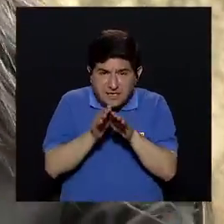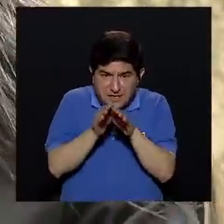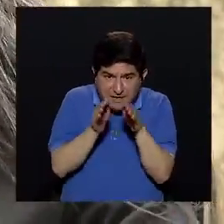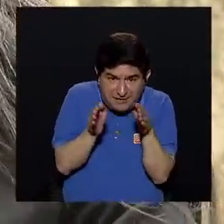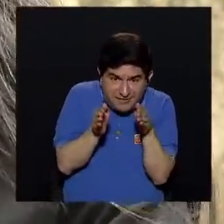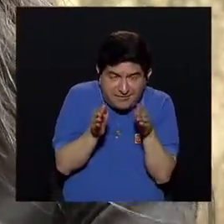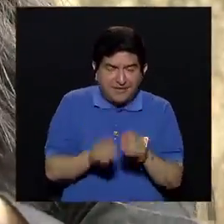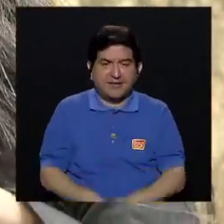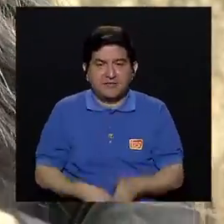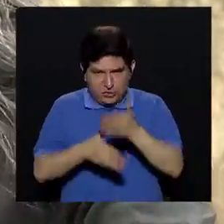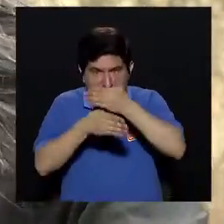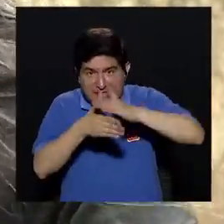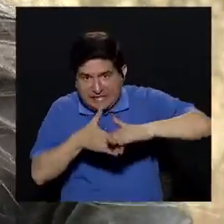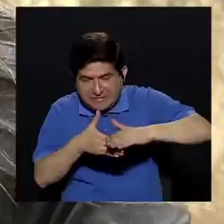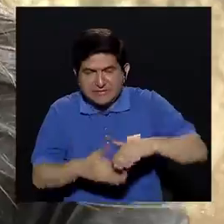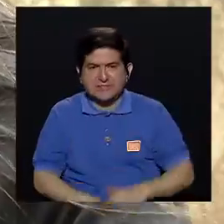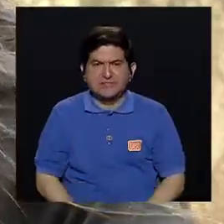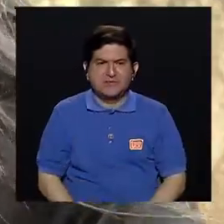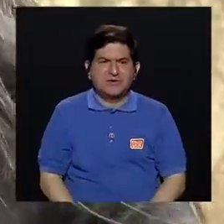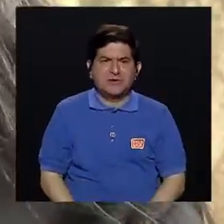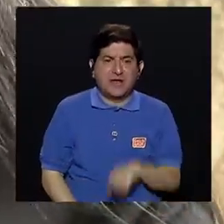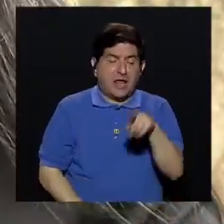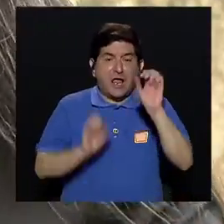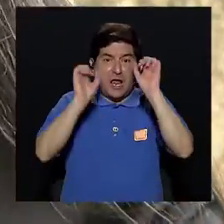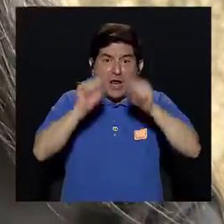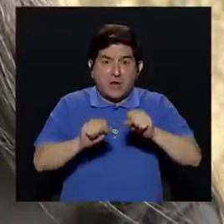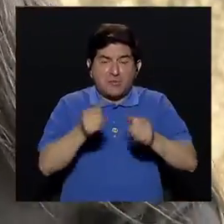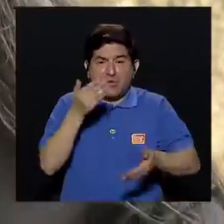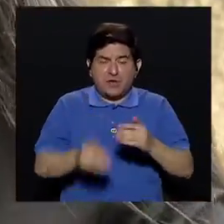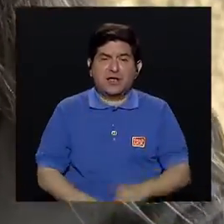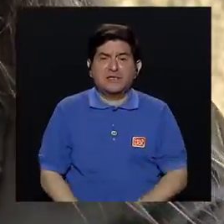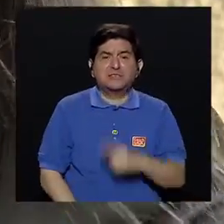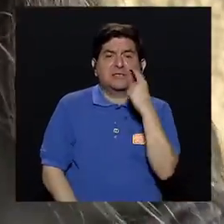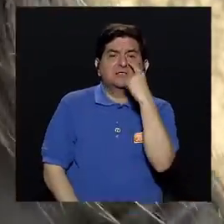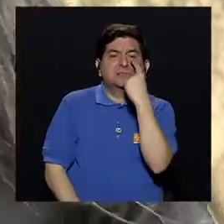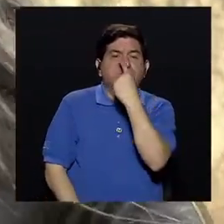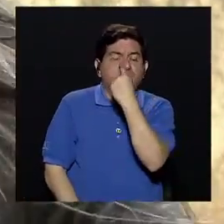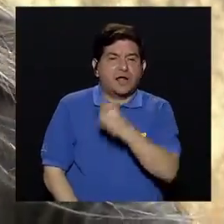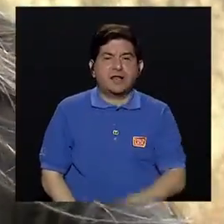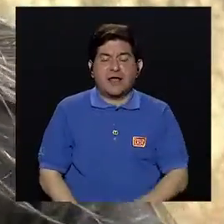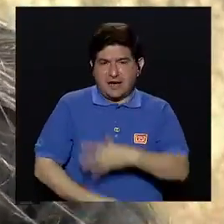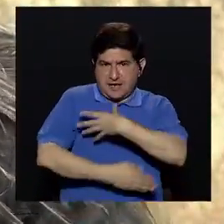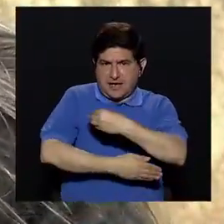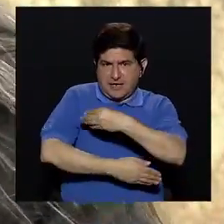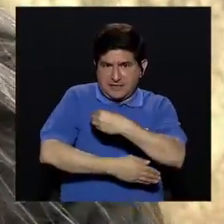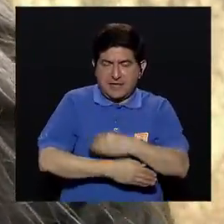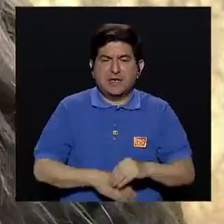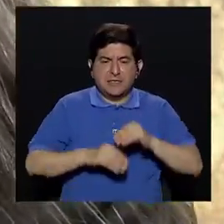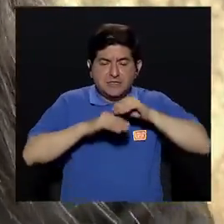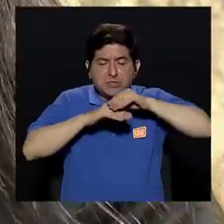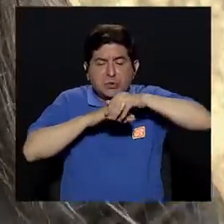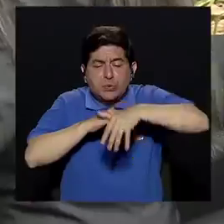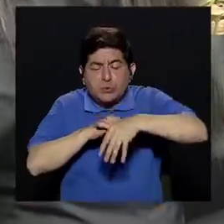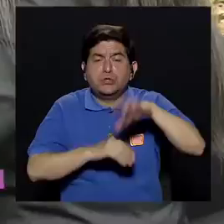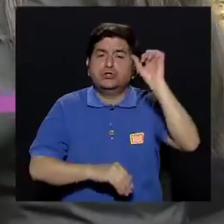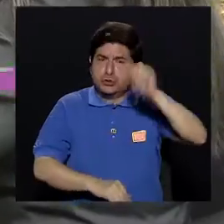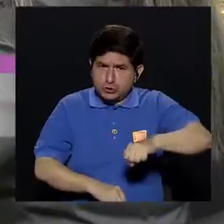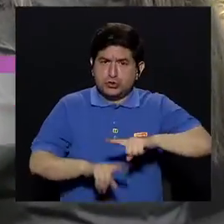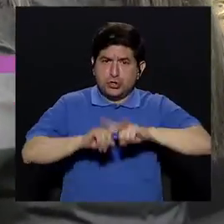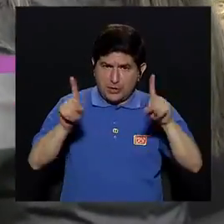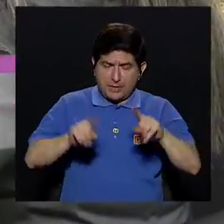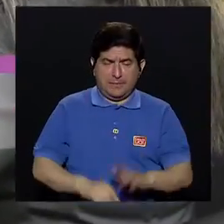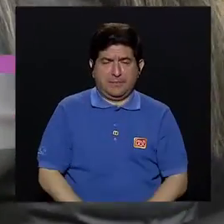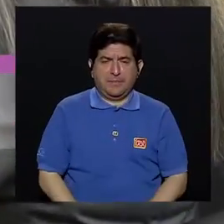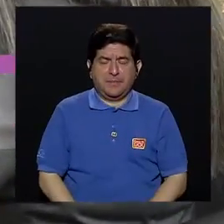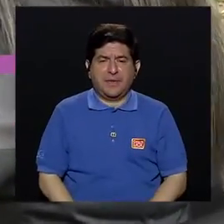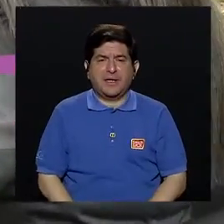o el paladar hendido, dicen, es que doctora, se me puede salir la leche por la nariz, yo sí, se puede salir la leche por la nariz, pero siempre se